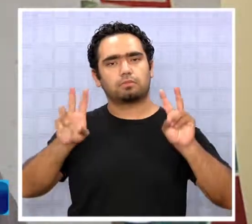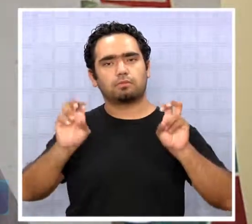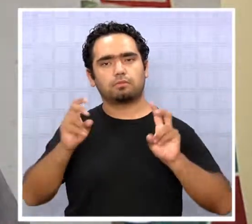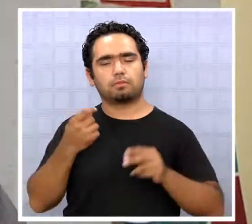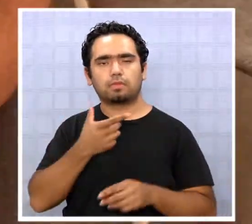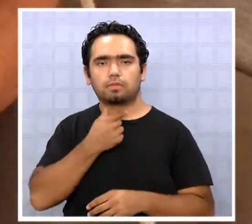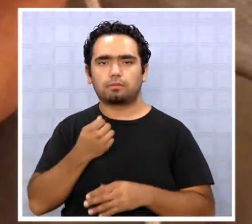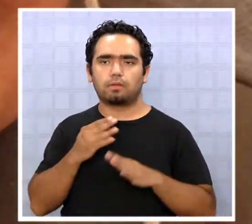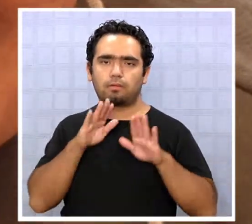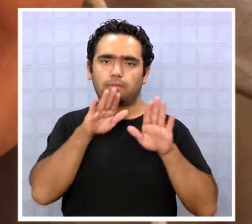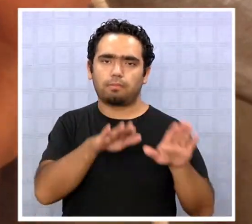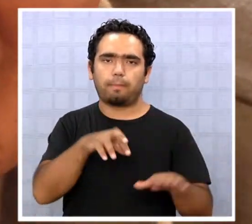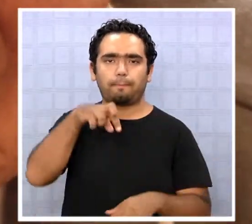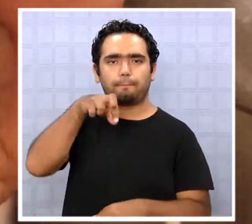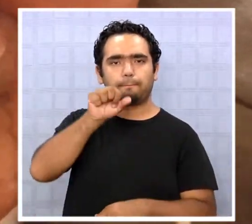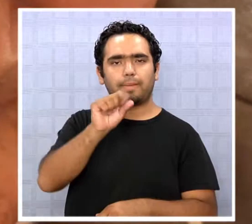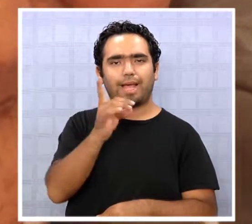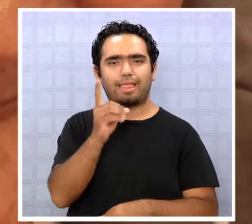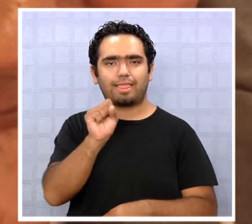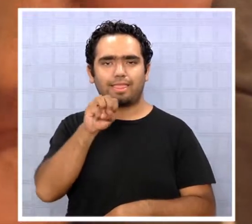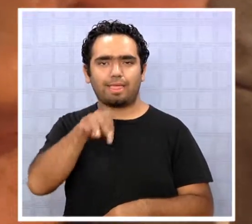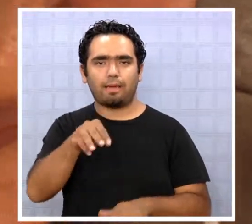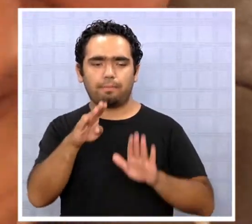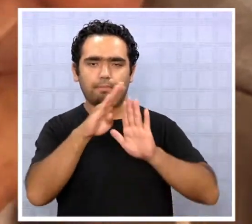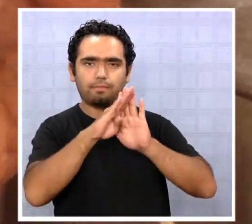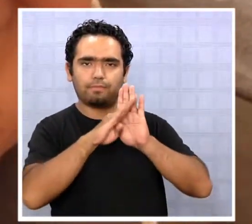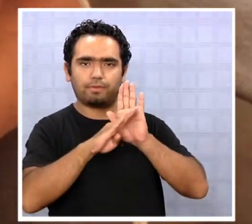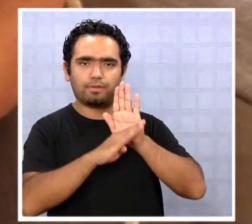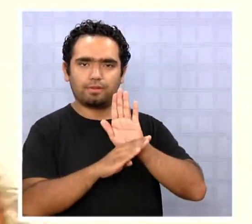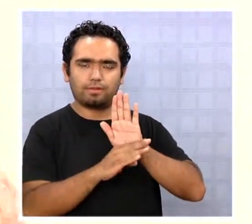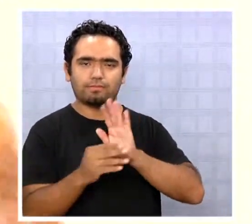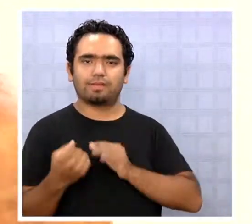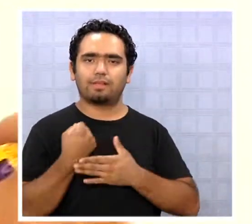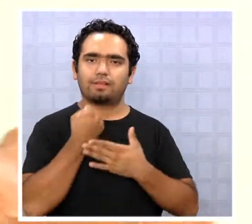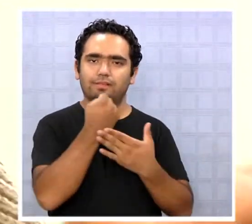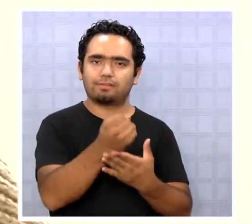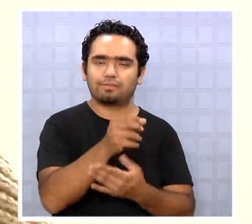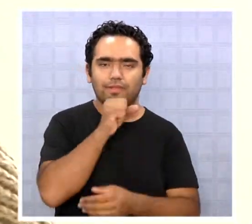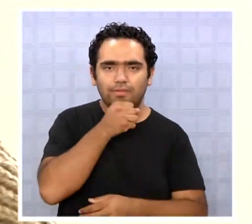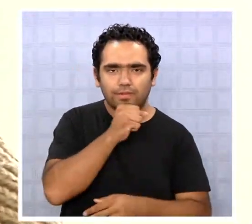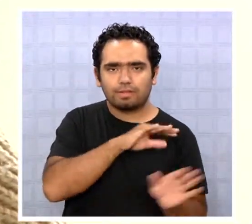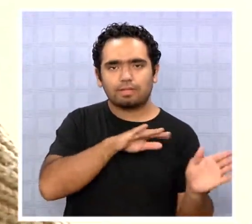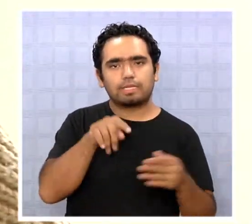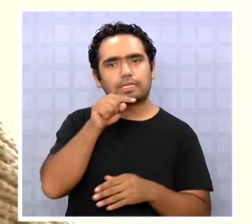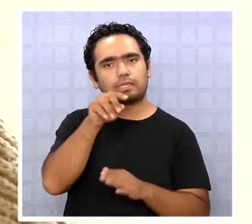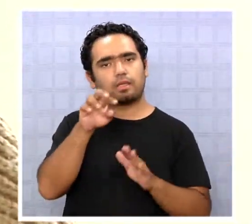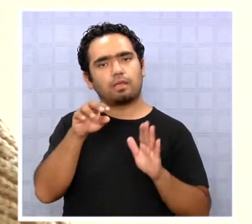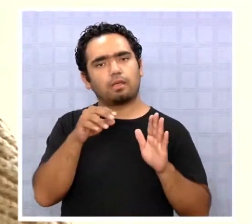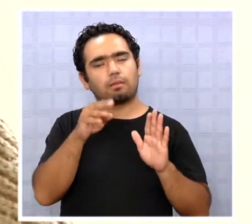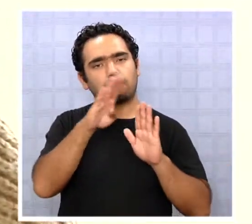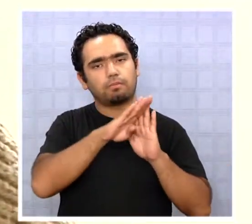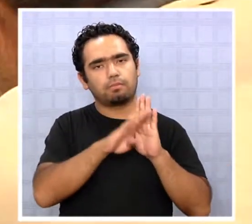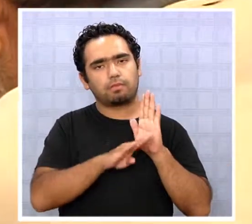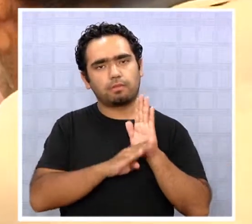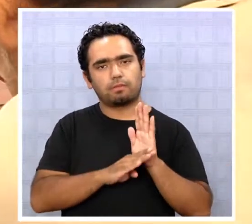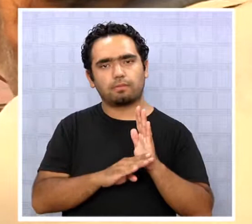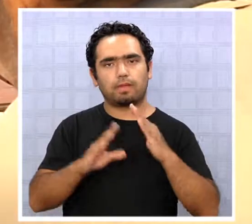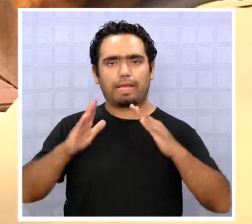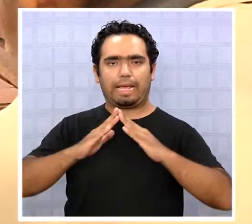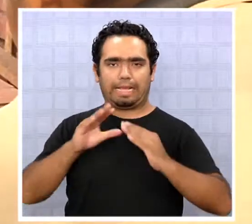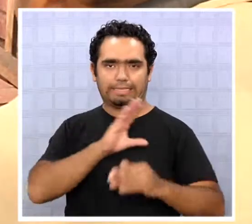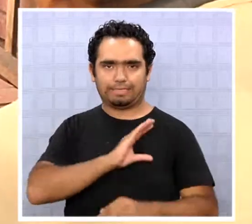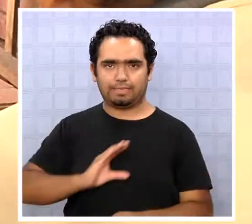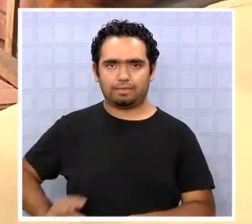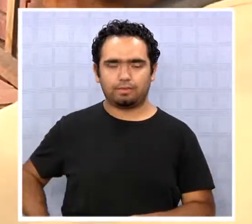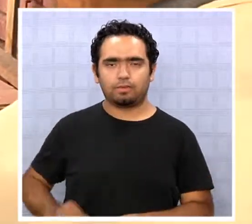que tenemos que se llama PADAM. Este programa del Hogar de Cristo es de colaboración y apoyo a adultos mayores que